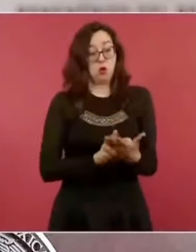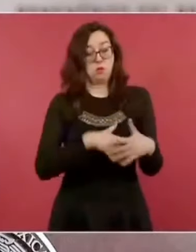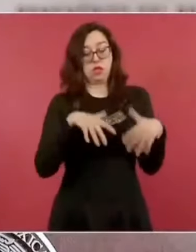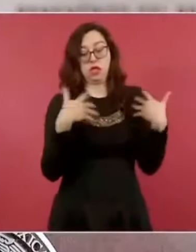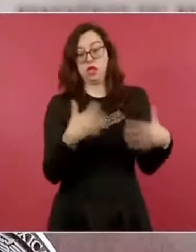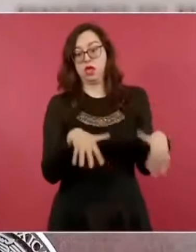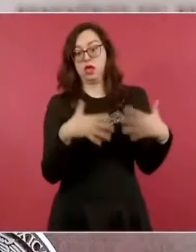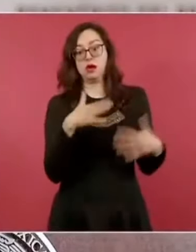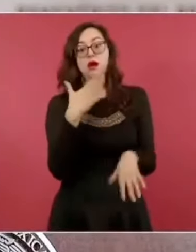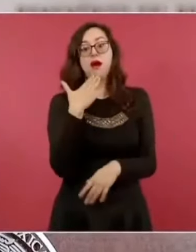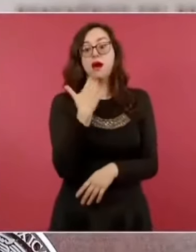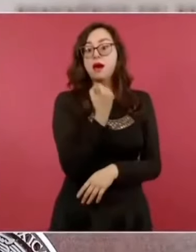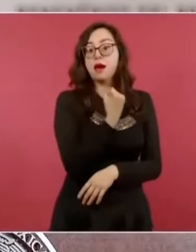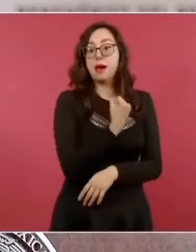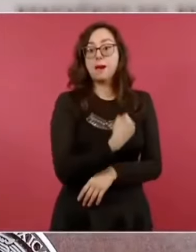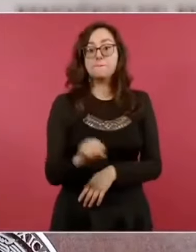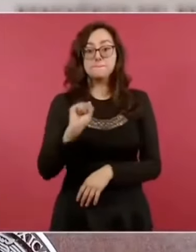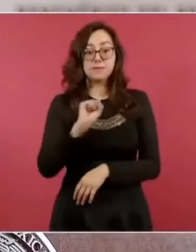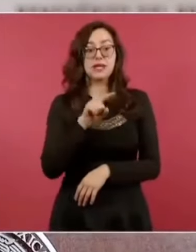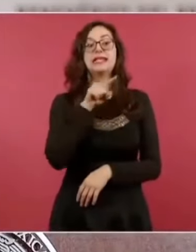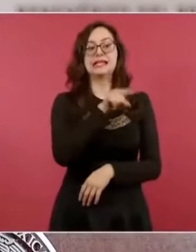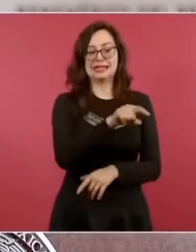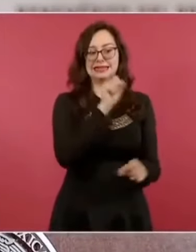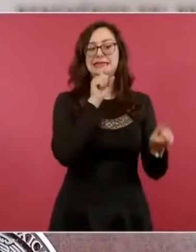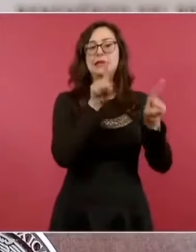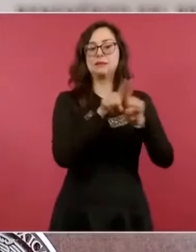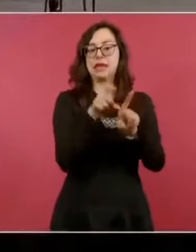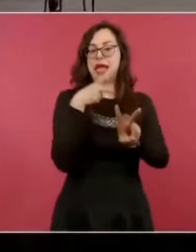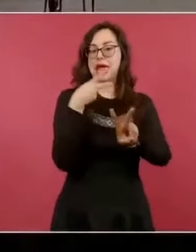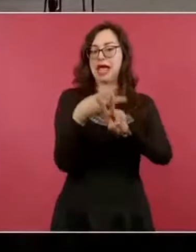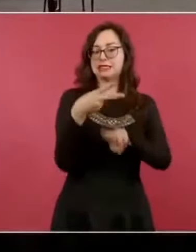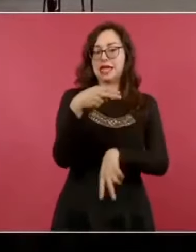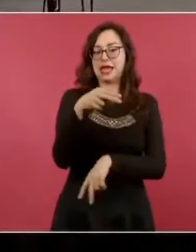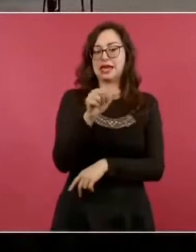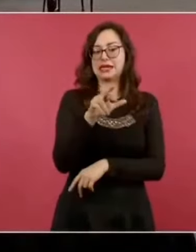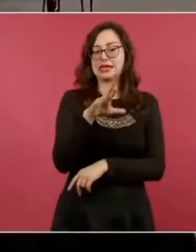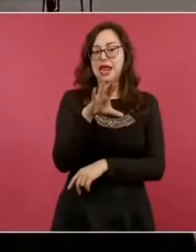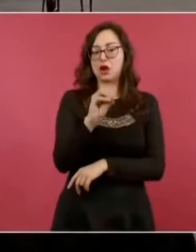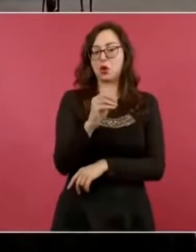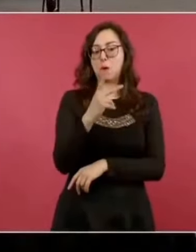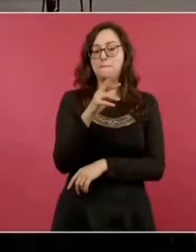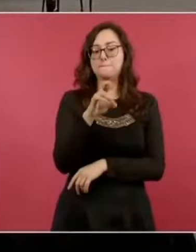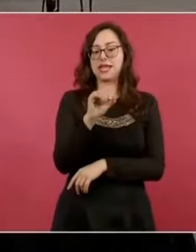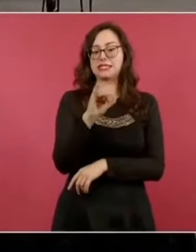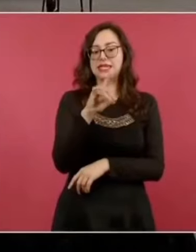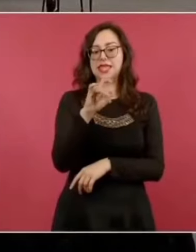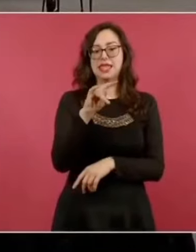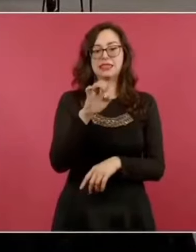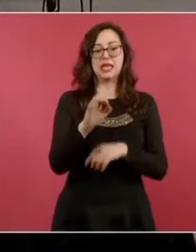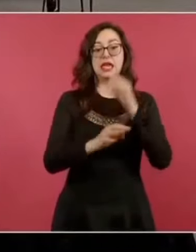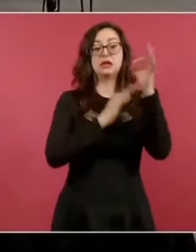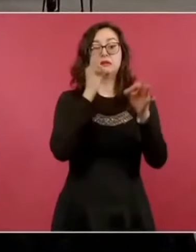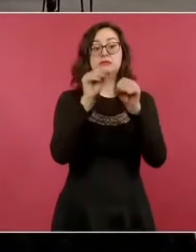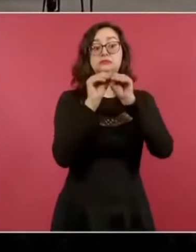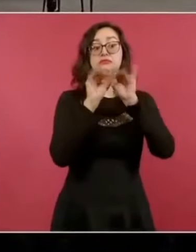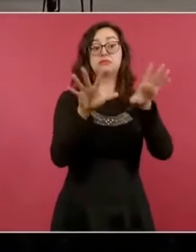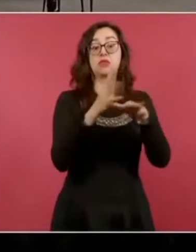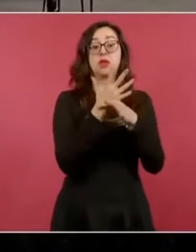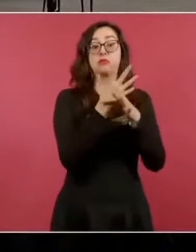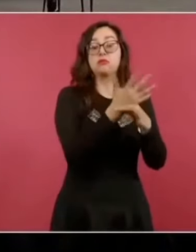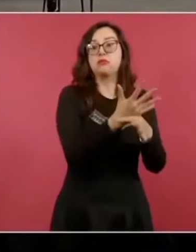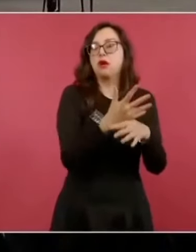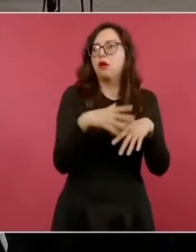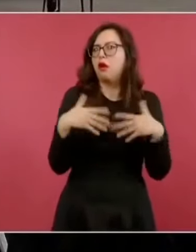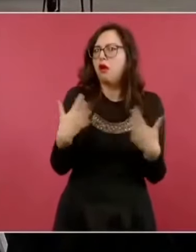impulsores, hay que decir, del hashtag narcopresidente. Sin explicación alguna o dato que sustente su dicho.